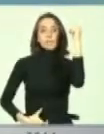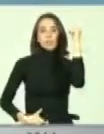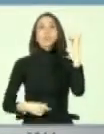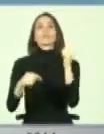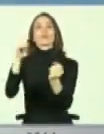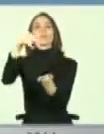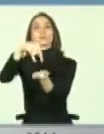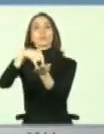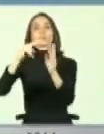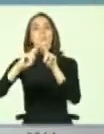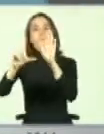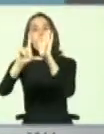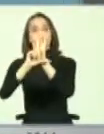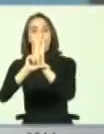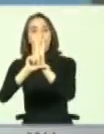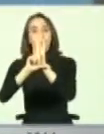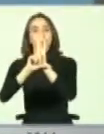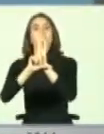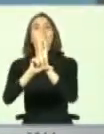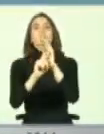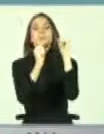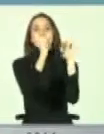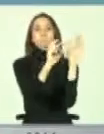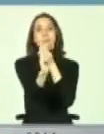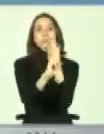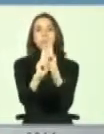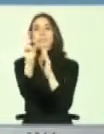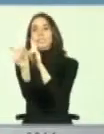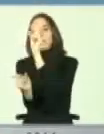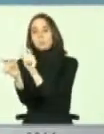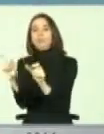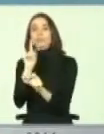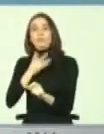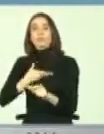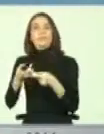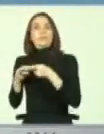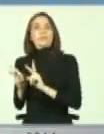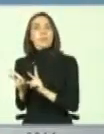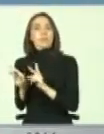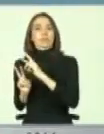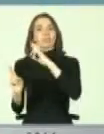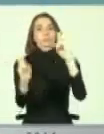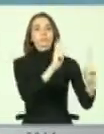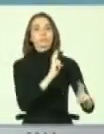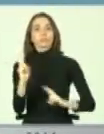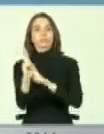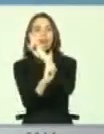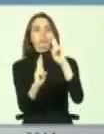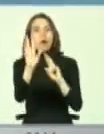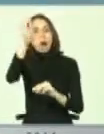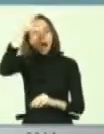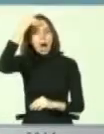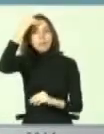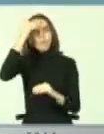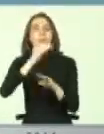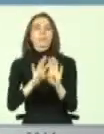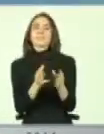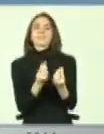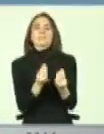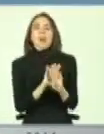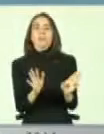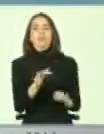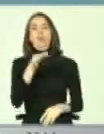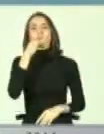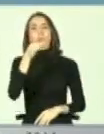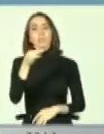legislativo y, por cierto, quienes son objetos de derechos, porque además tenemos que aprender, yo creo que ya está bueno decir que